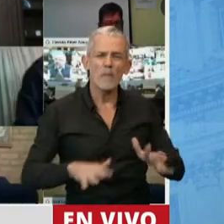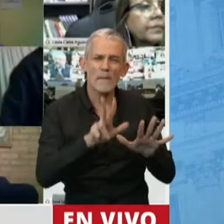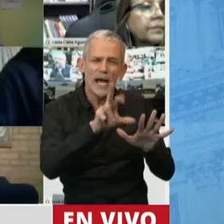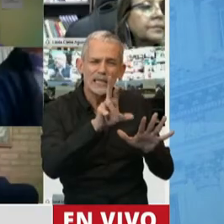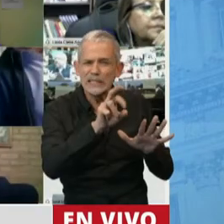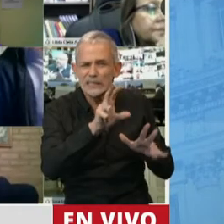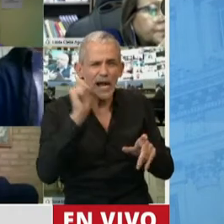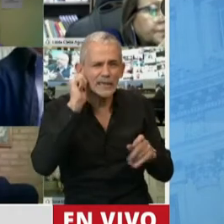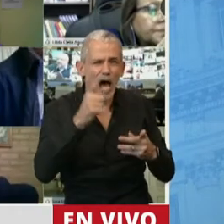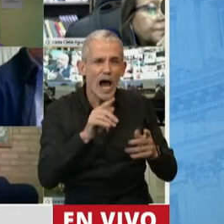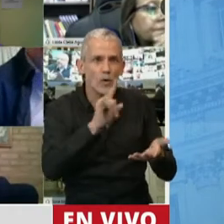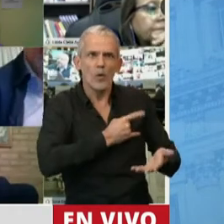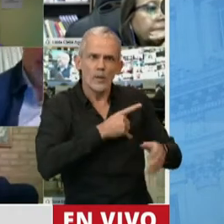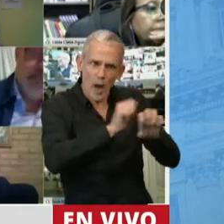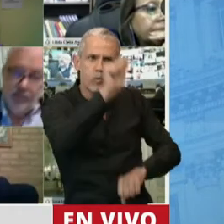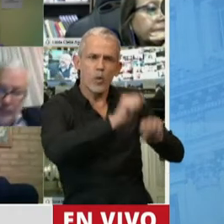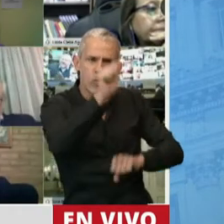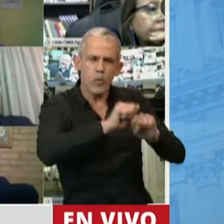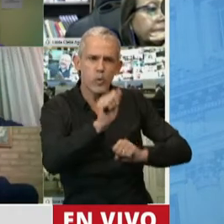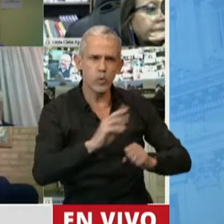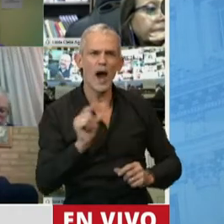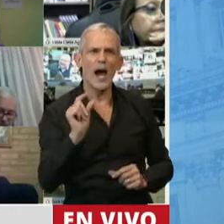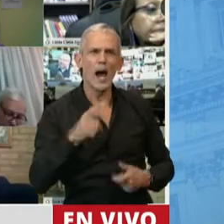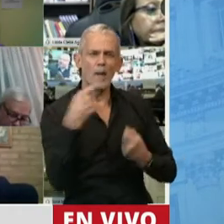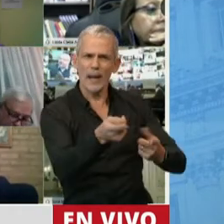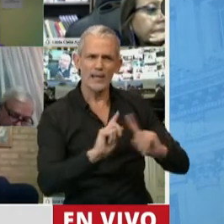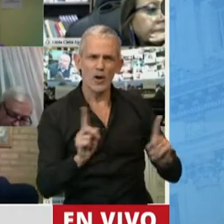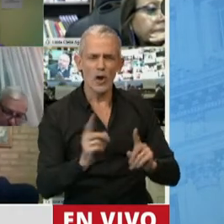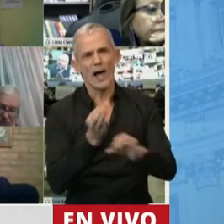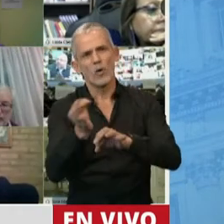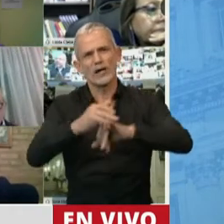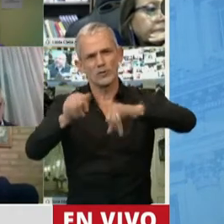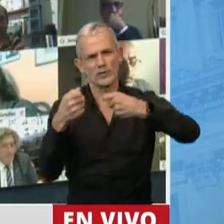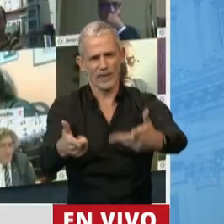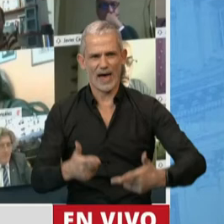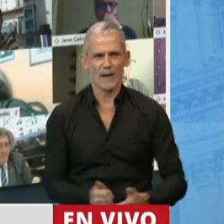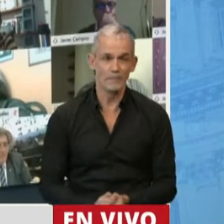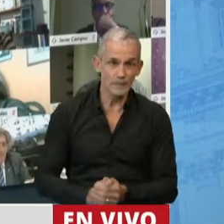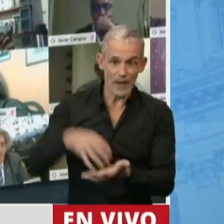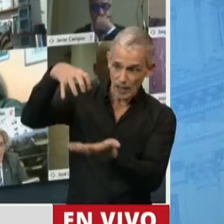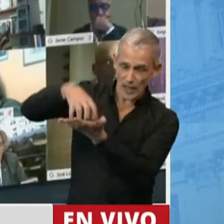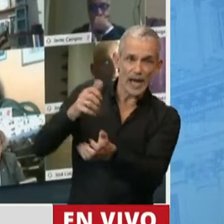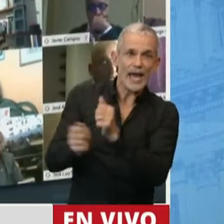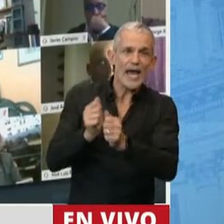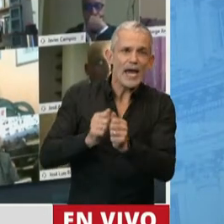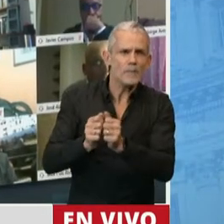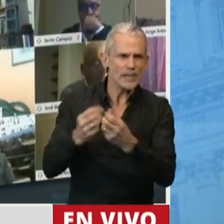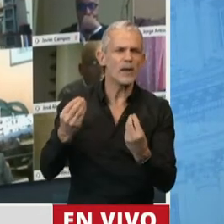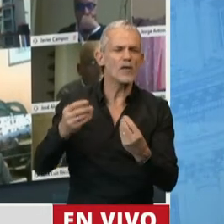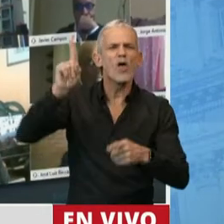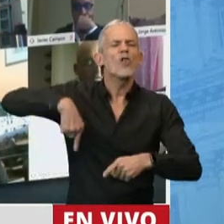egresados de nuestras universidades. No le podemos dar ni siquiera crédito, por lo menos le dimos educación. Son empresas del mérito.